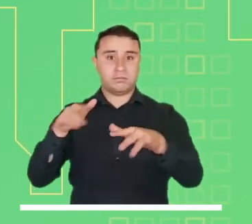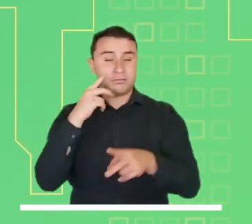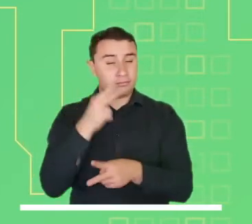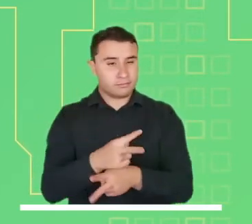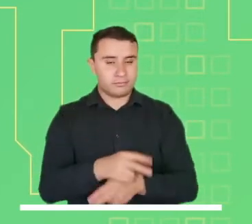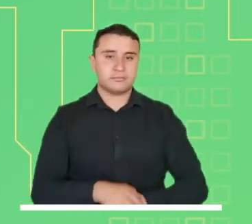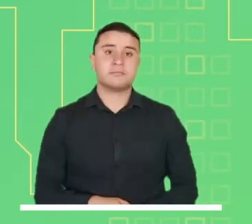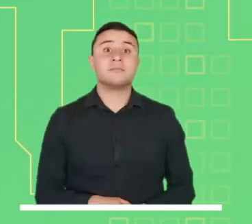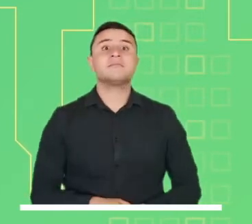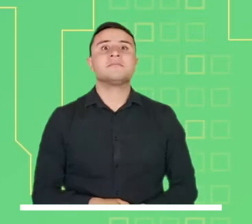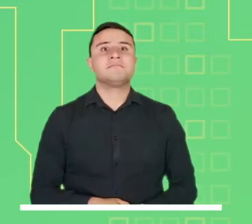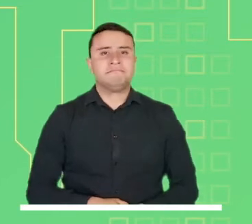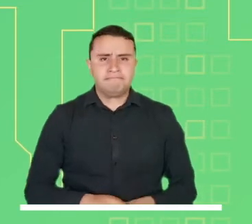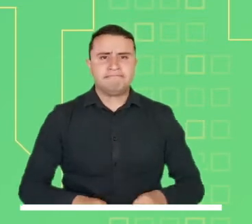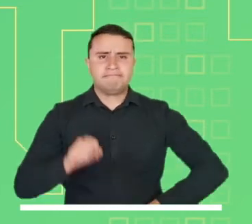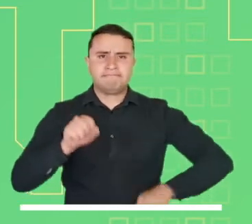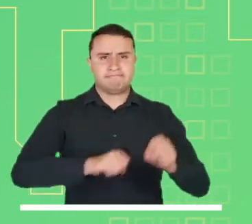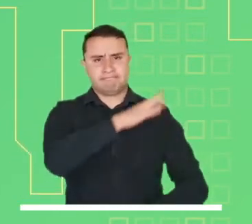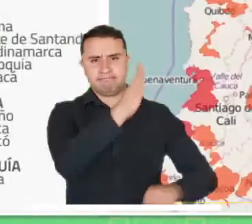departamento de Bolívar.